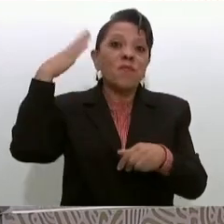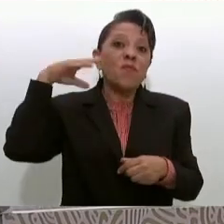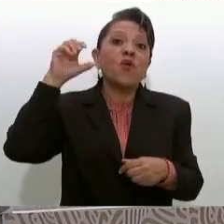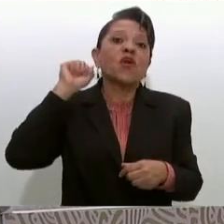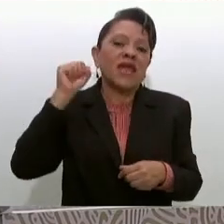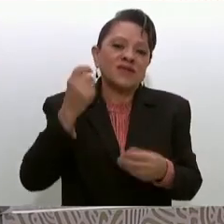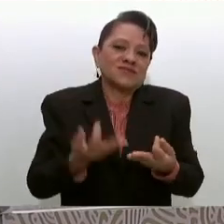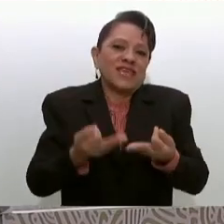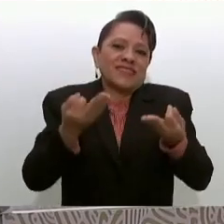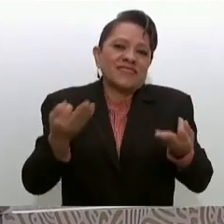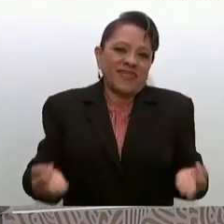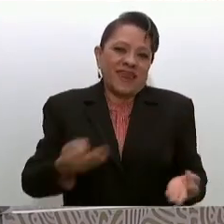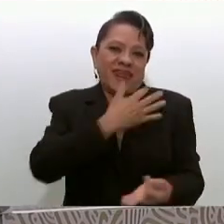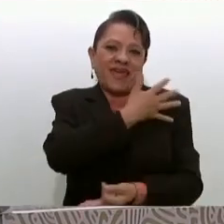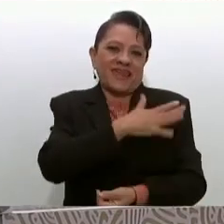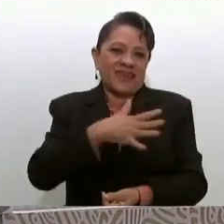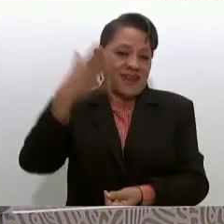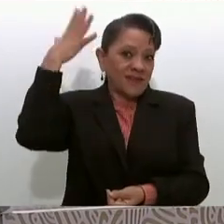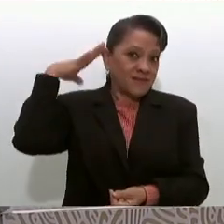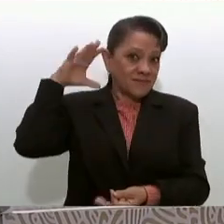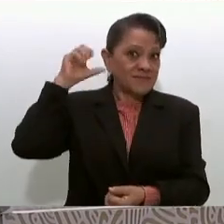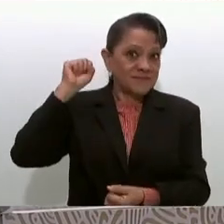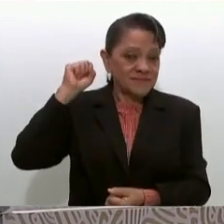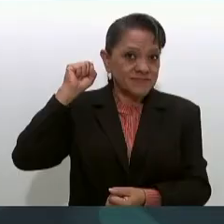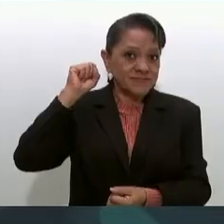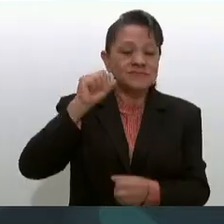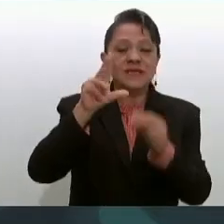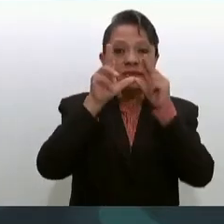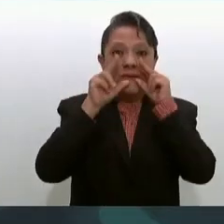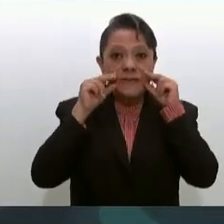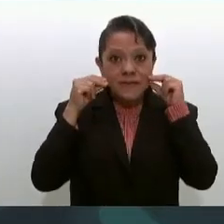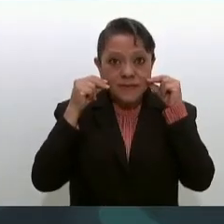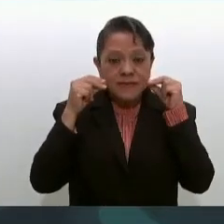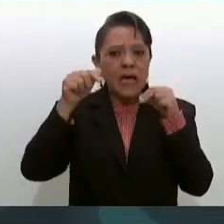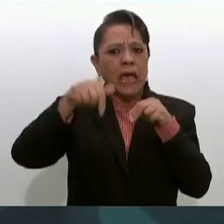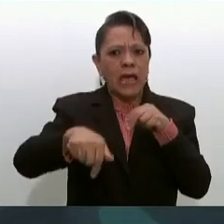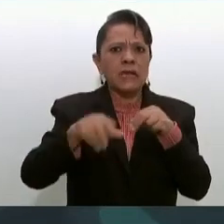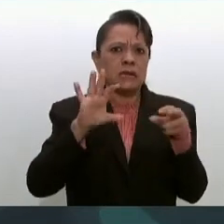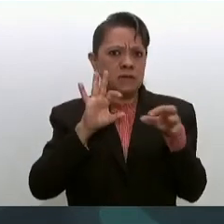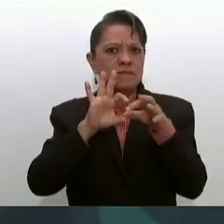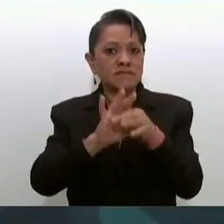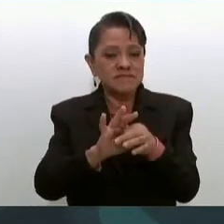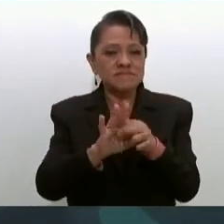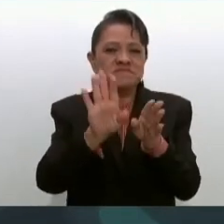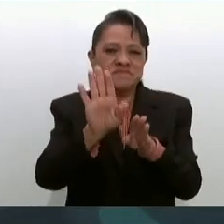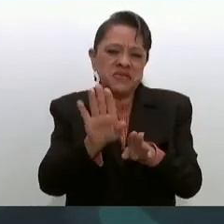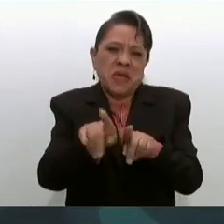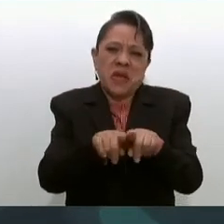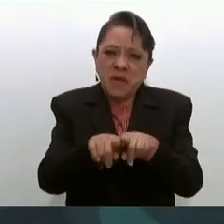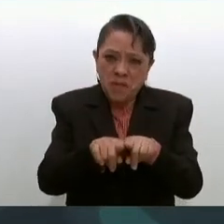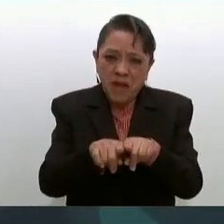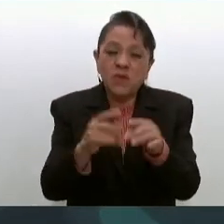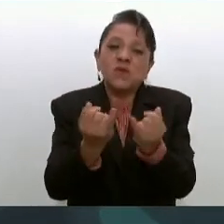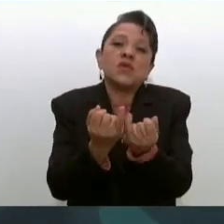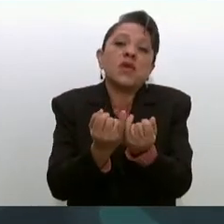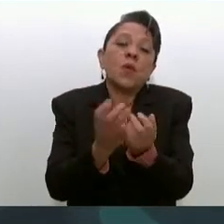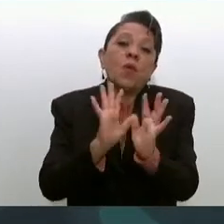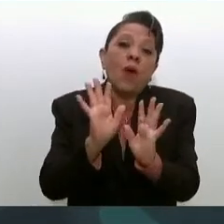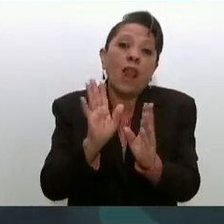general Emiliano Zapata. Tierra donde pude hermanarme desde hace algunos años con gente trabajadora,